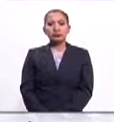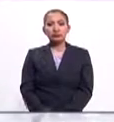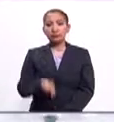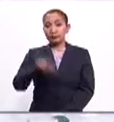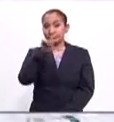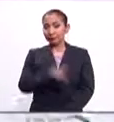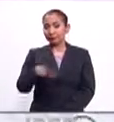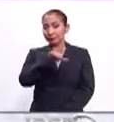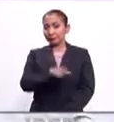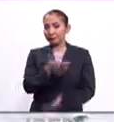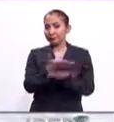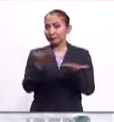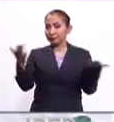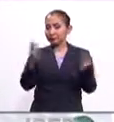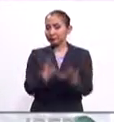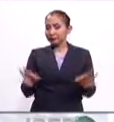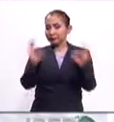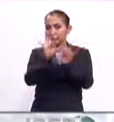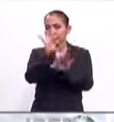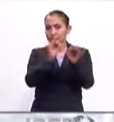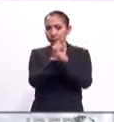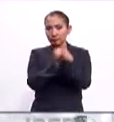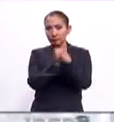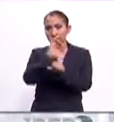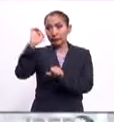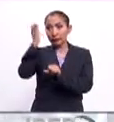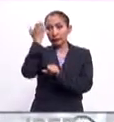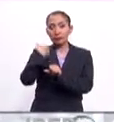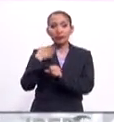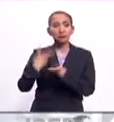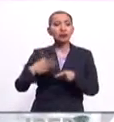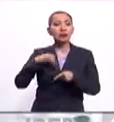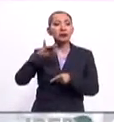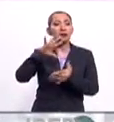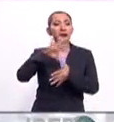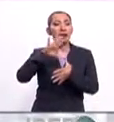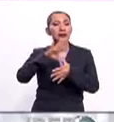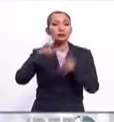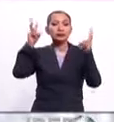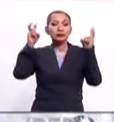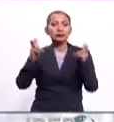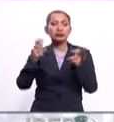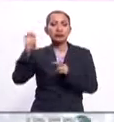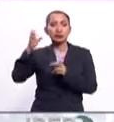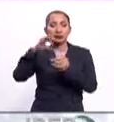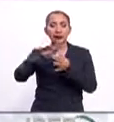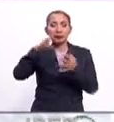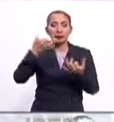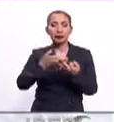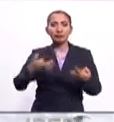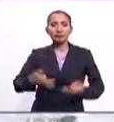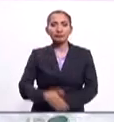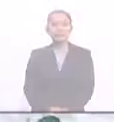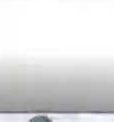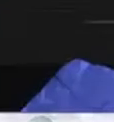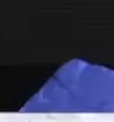Y este lunes le tenemos lo más relevante de la investigación espacial para el público iberoamericano en nuestra sección Espacio a Tierra.